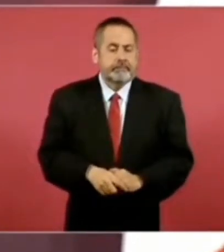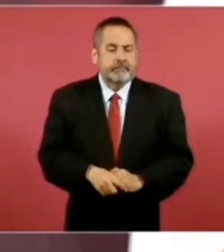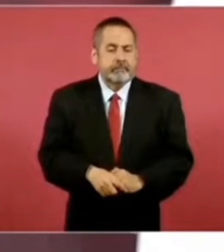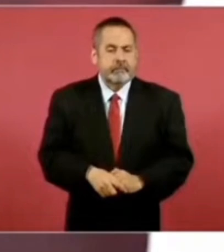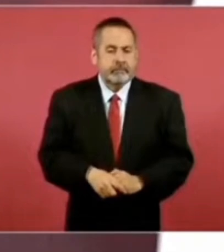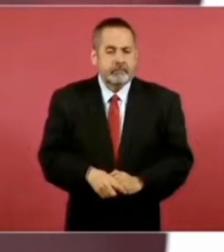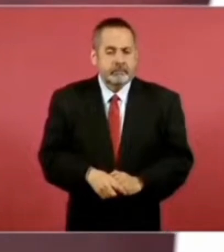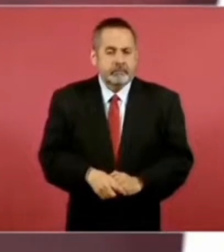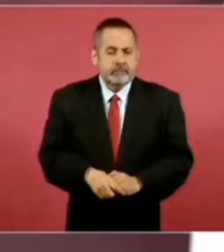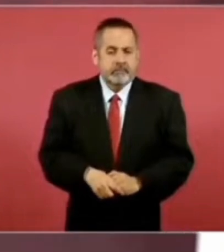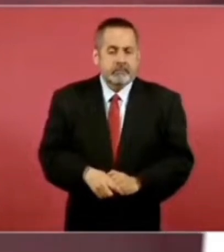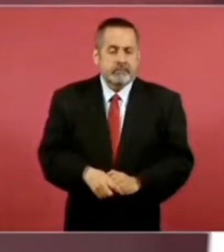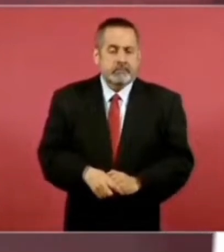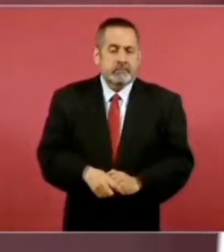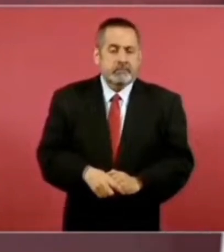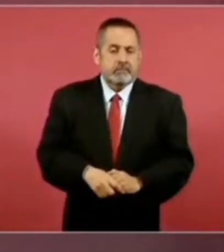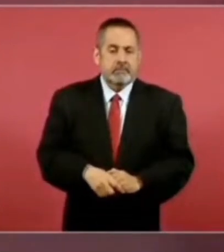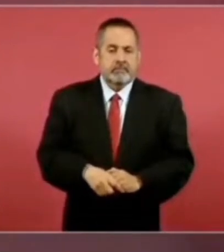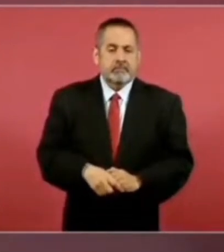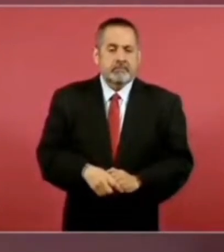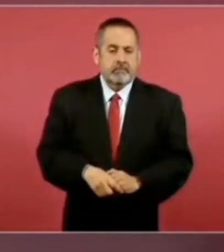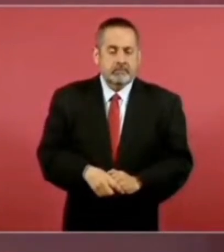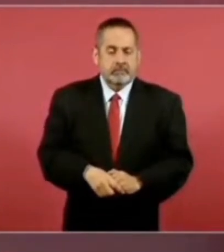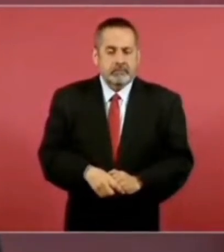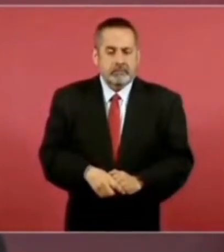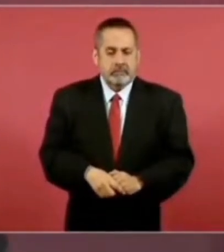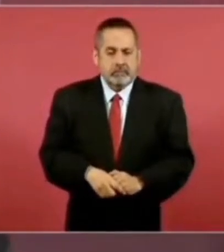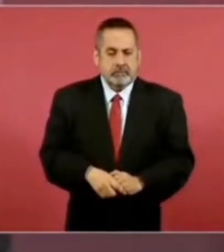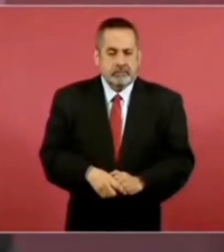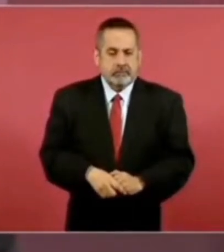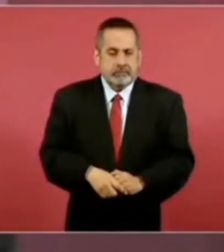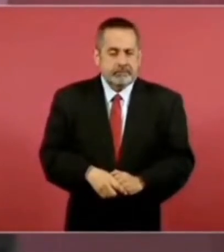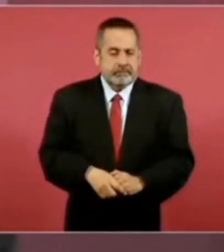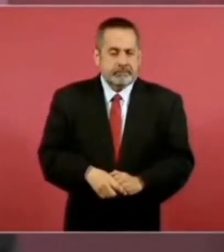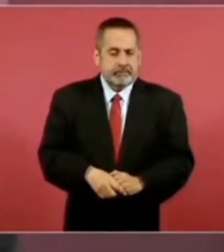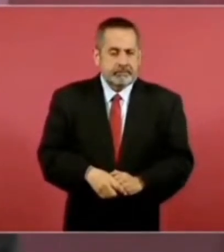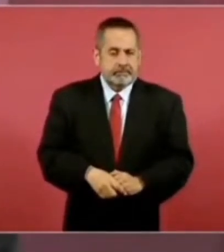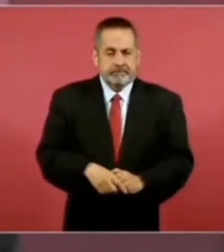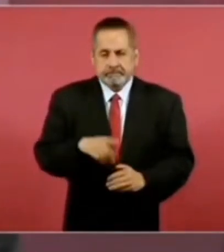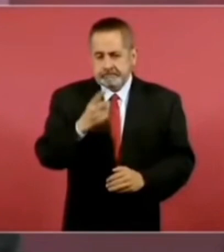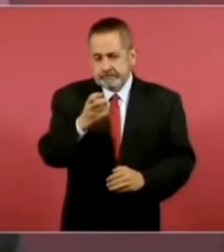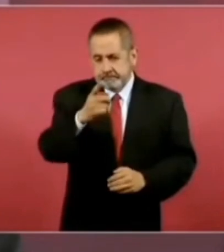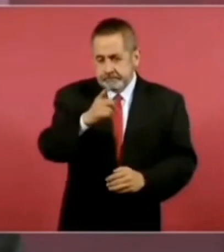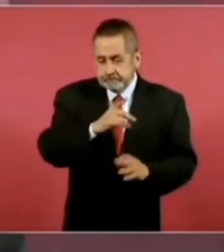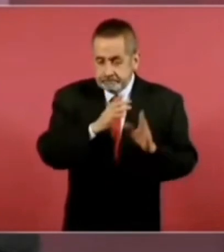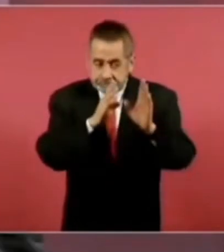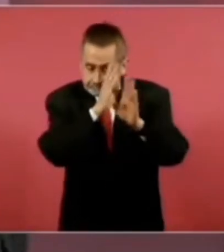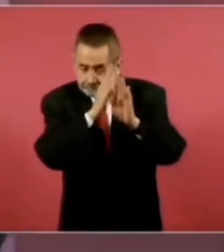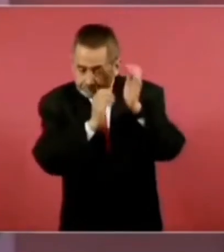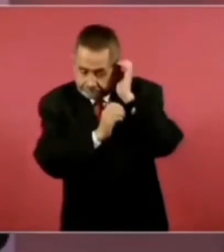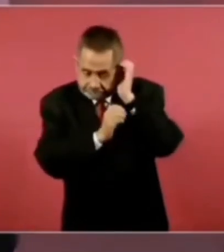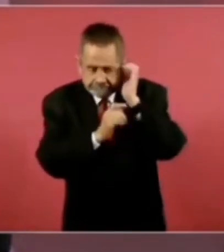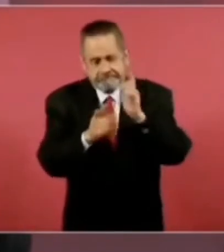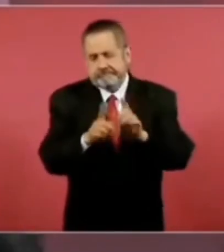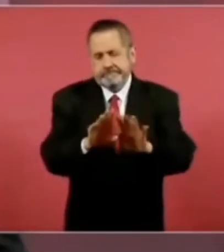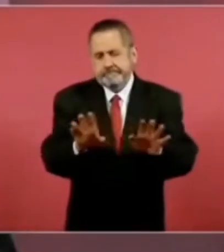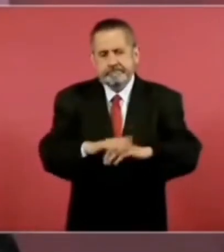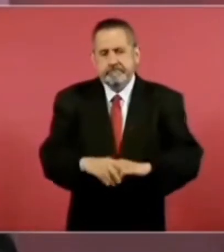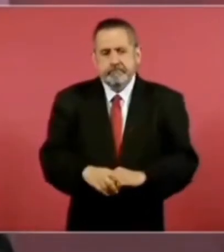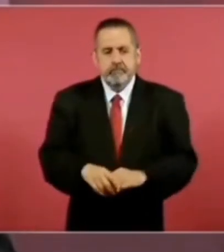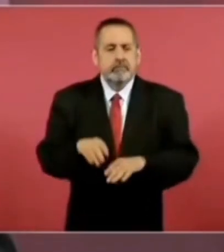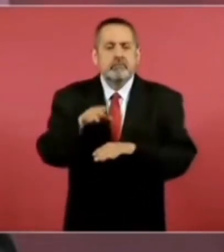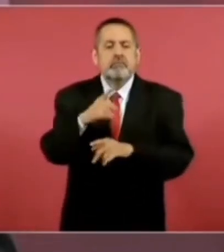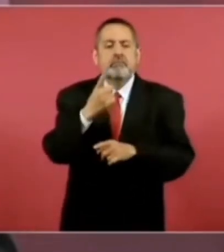Y lo de las escuchas, no, sólo lo que tiene que ver con la